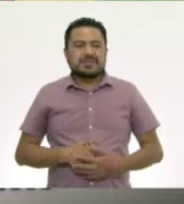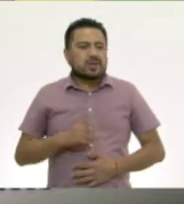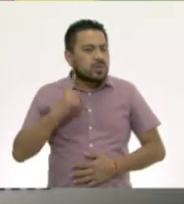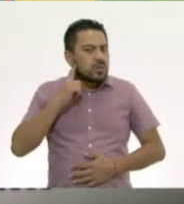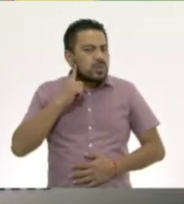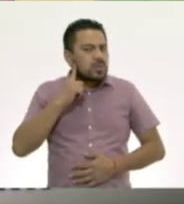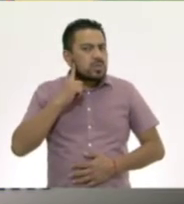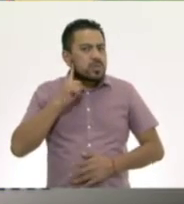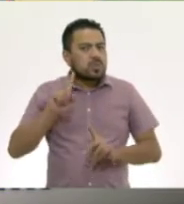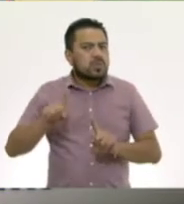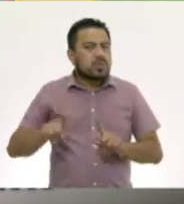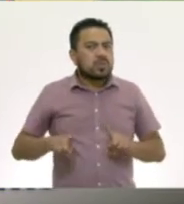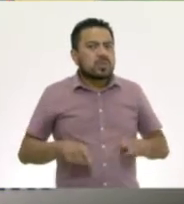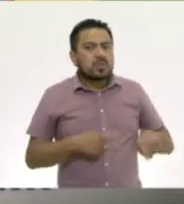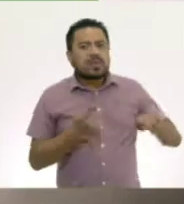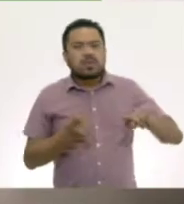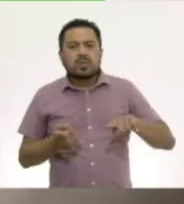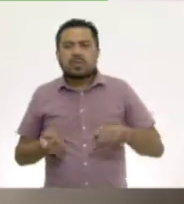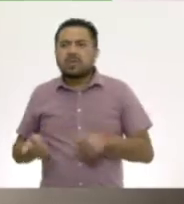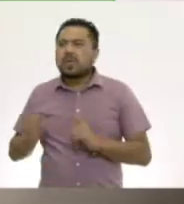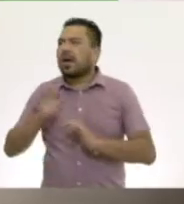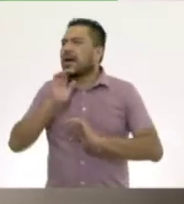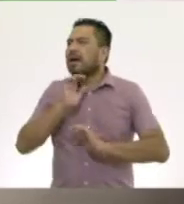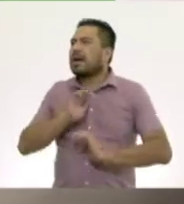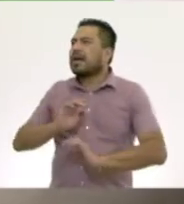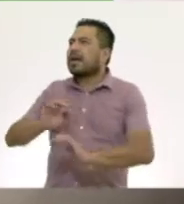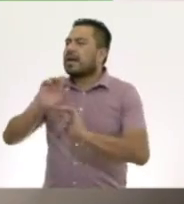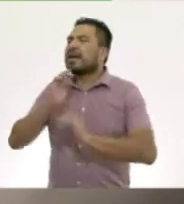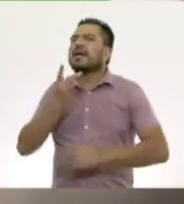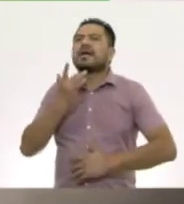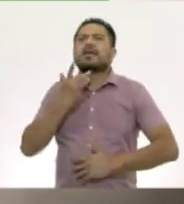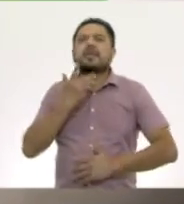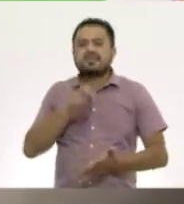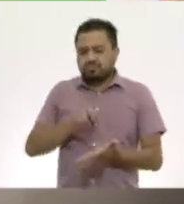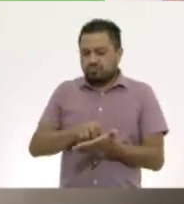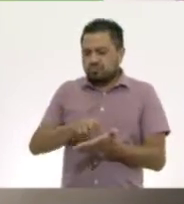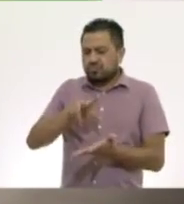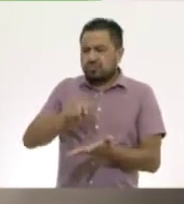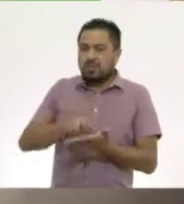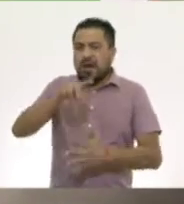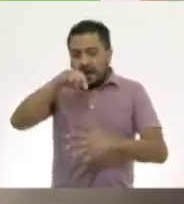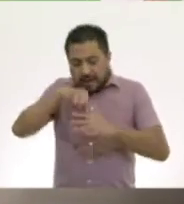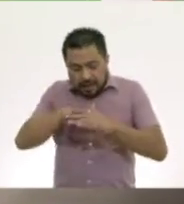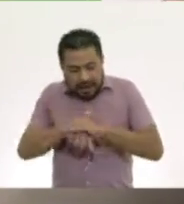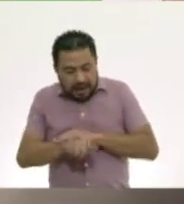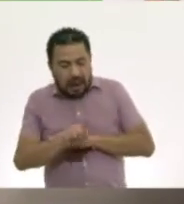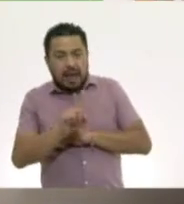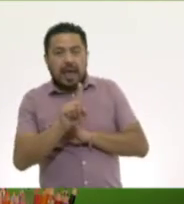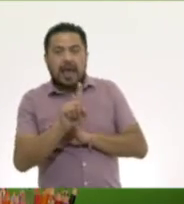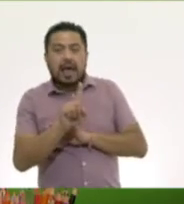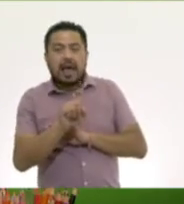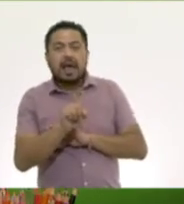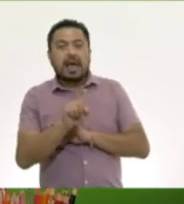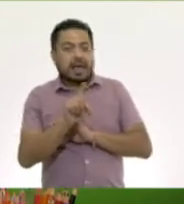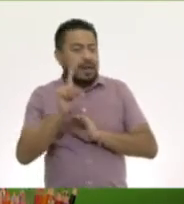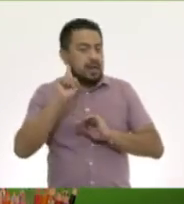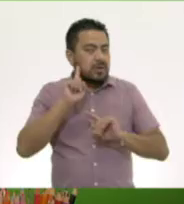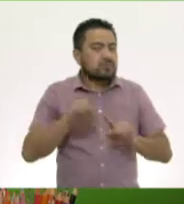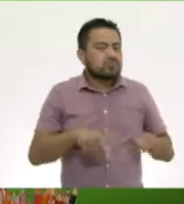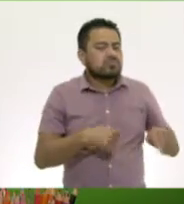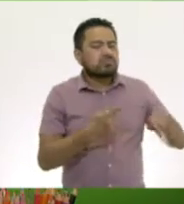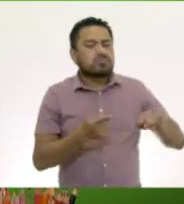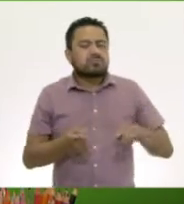Cucú, cucú, cantaba la rana. Cucú, cucú, debajo del agua. Cucú, cucú,